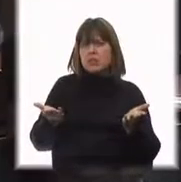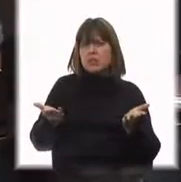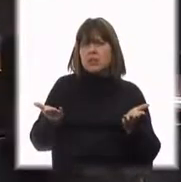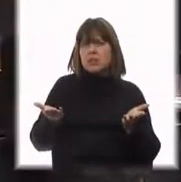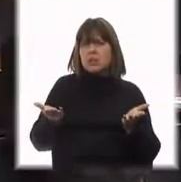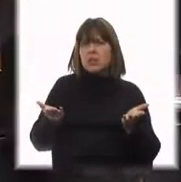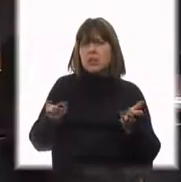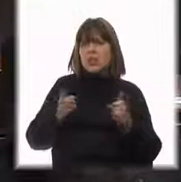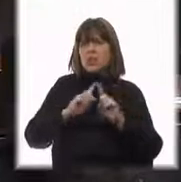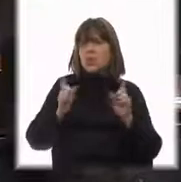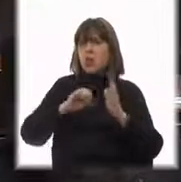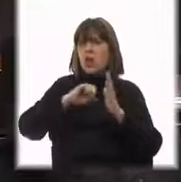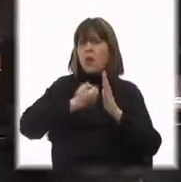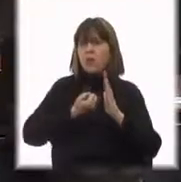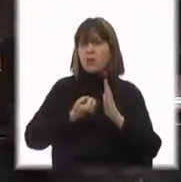Y no los bancos.